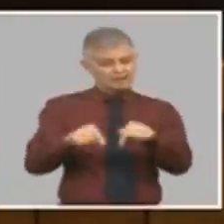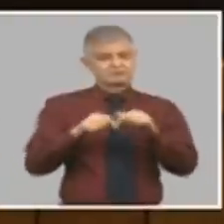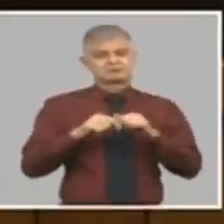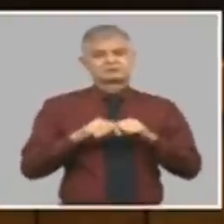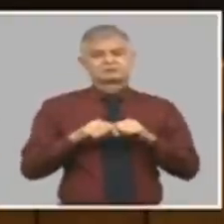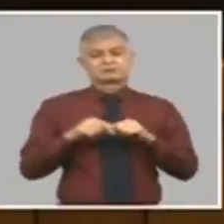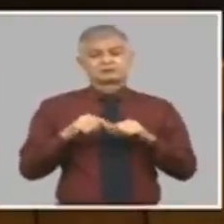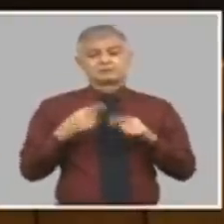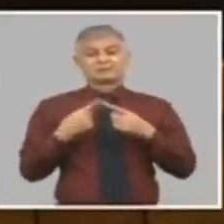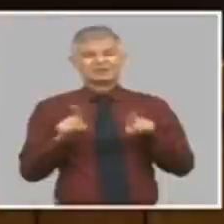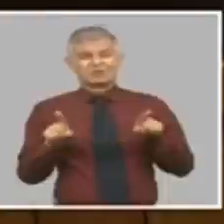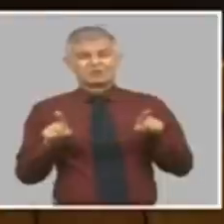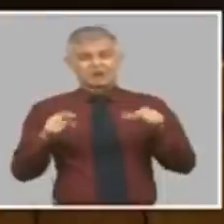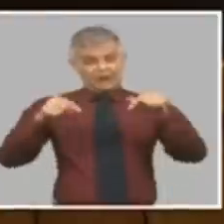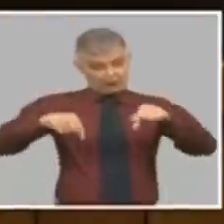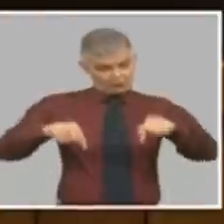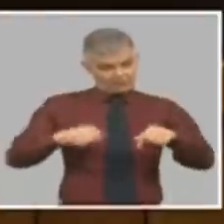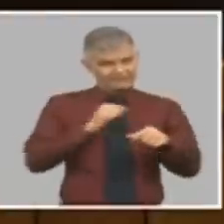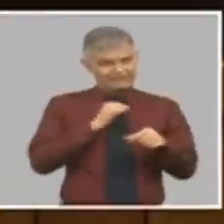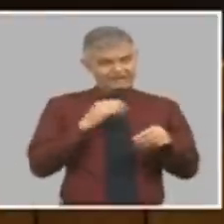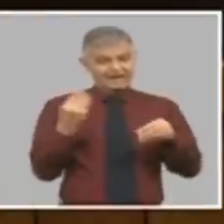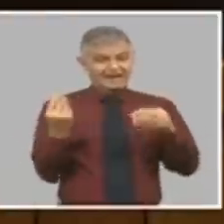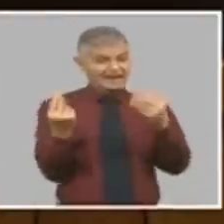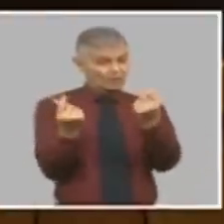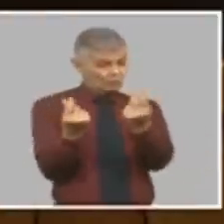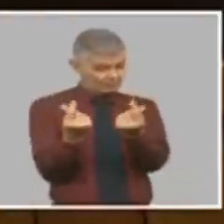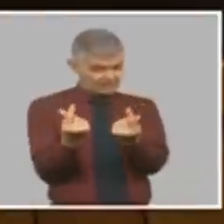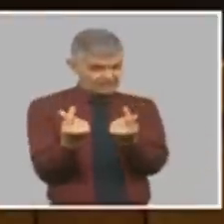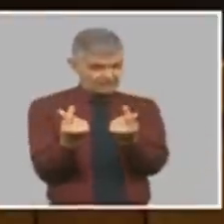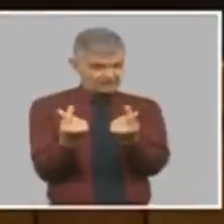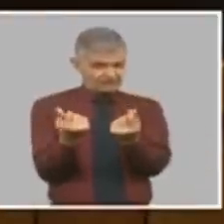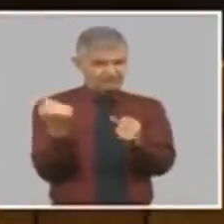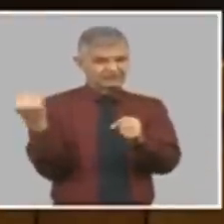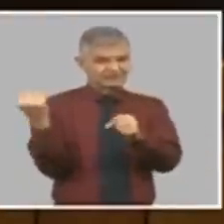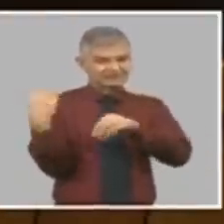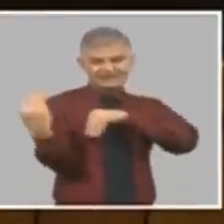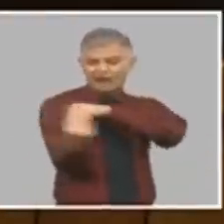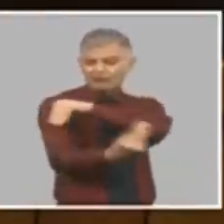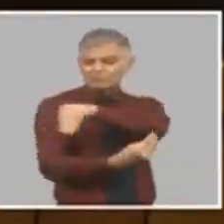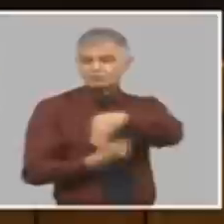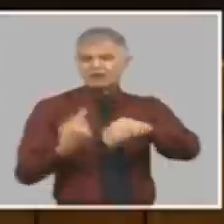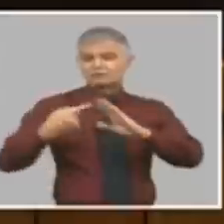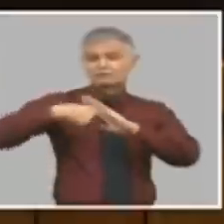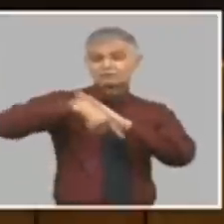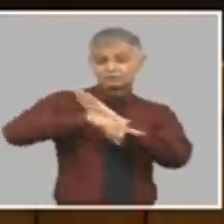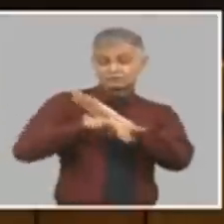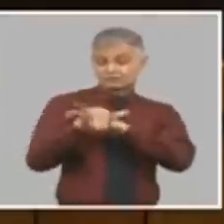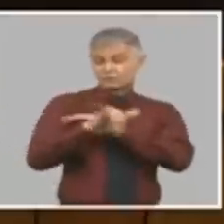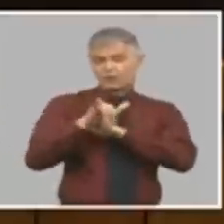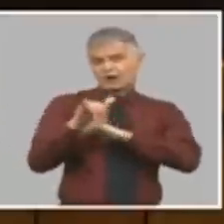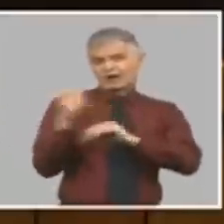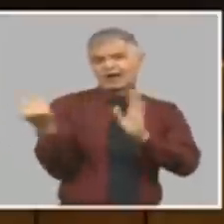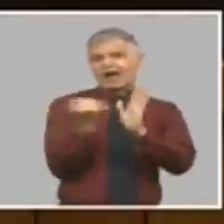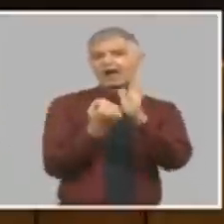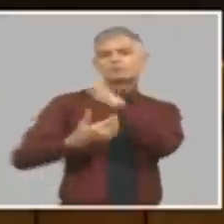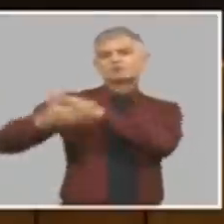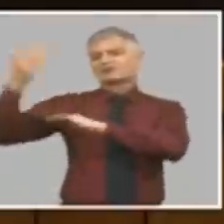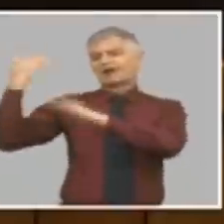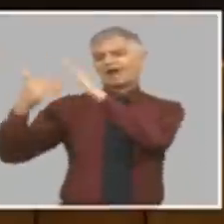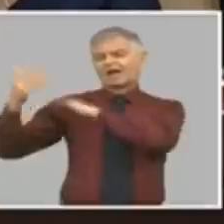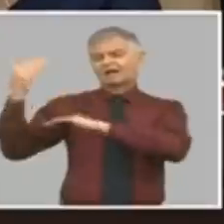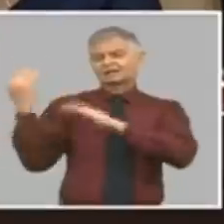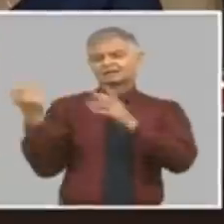la economía profundamente, como ha sido aprobado en los congresos y partidos, lo cual se le ha llamado la actualización del modelo,